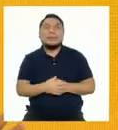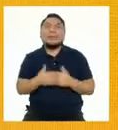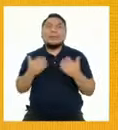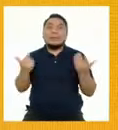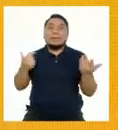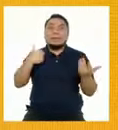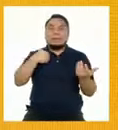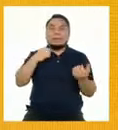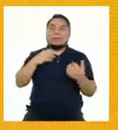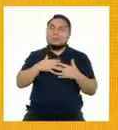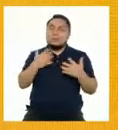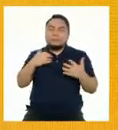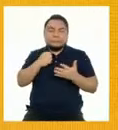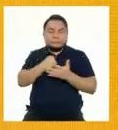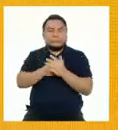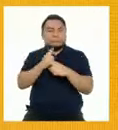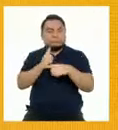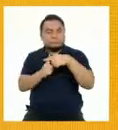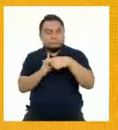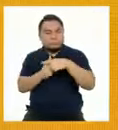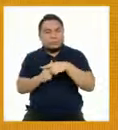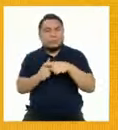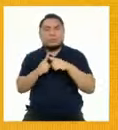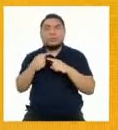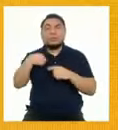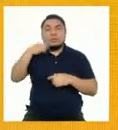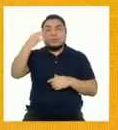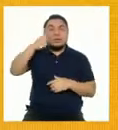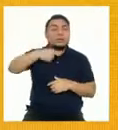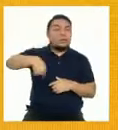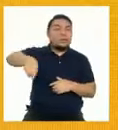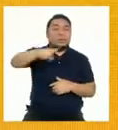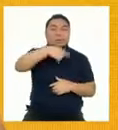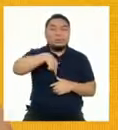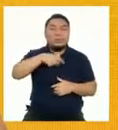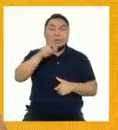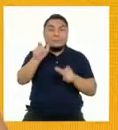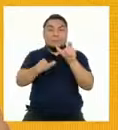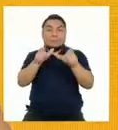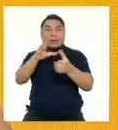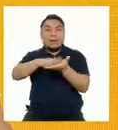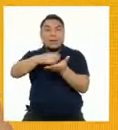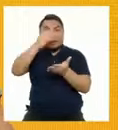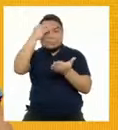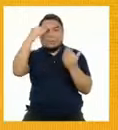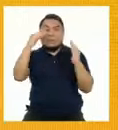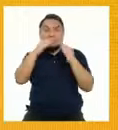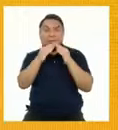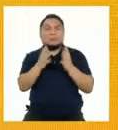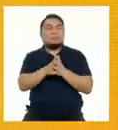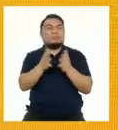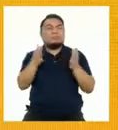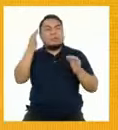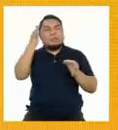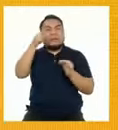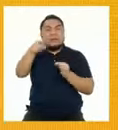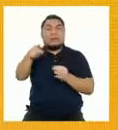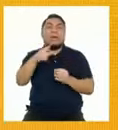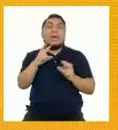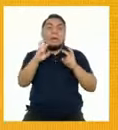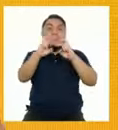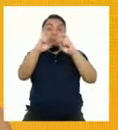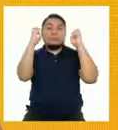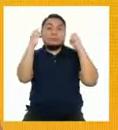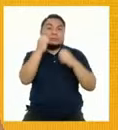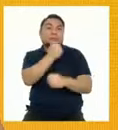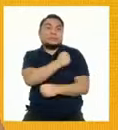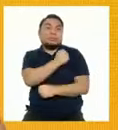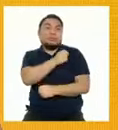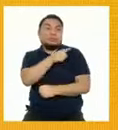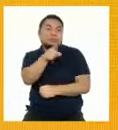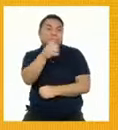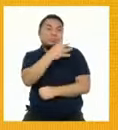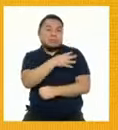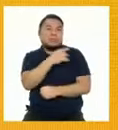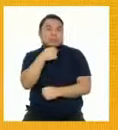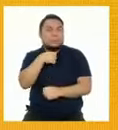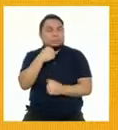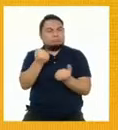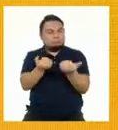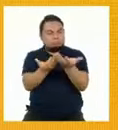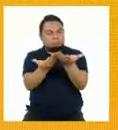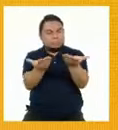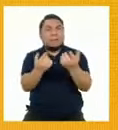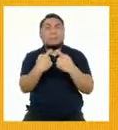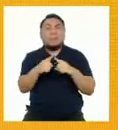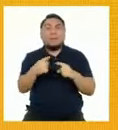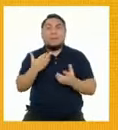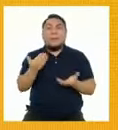soy bien optimista, creo que todas y todos en Aprendo en Casa le tenemos harta fe a las promos de secundaria. Pero si queremos que